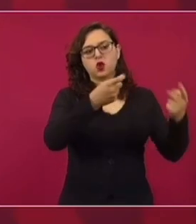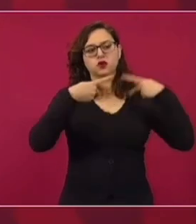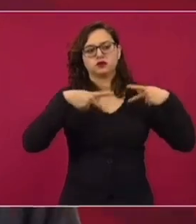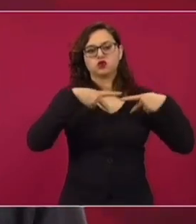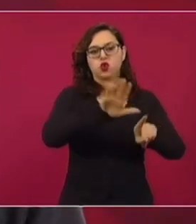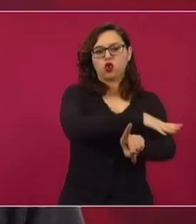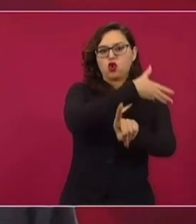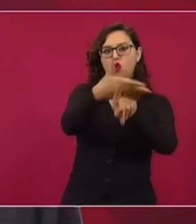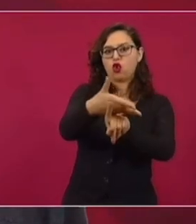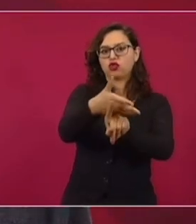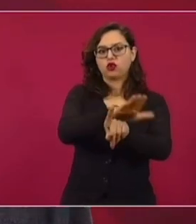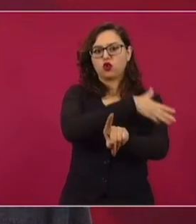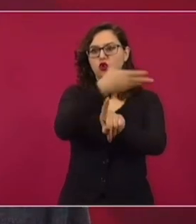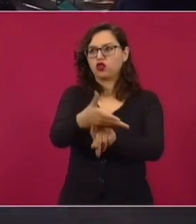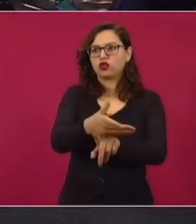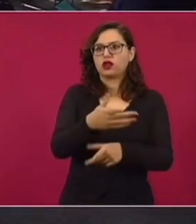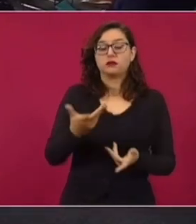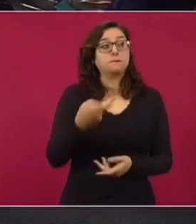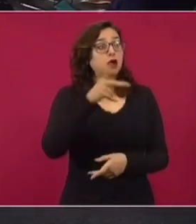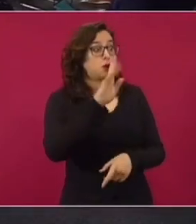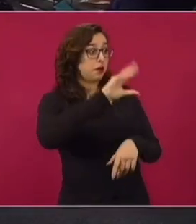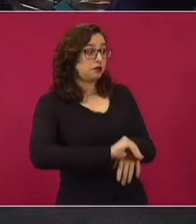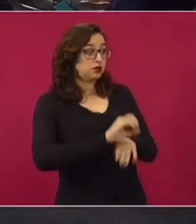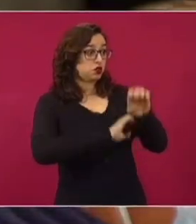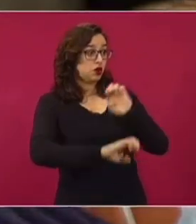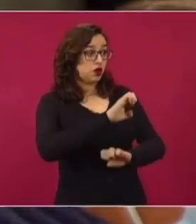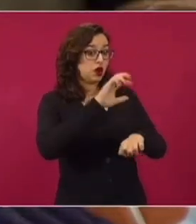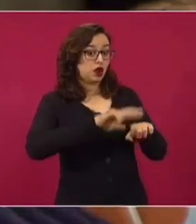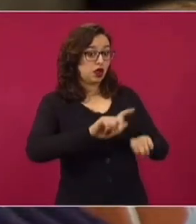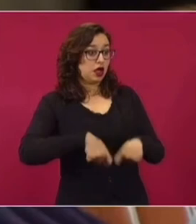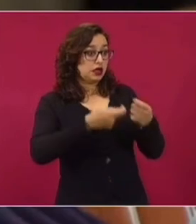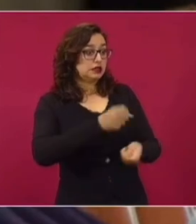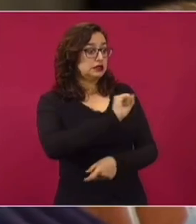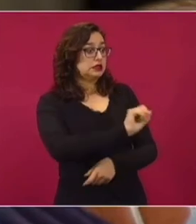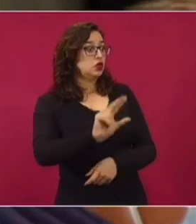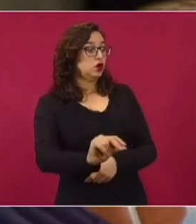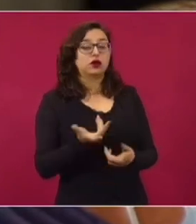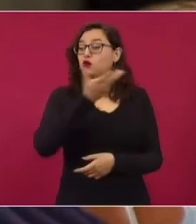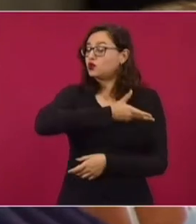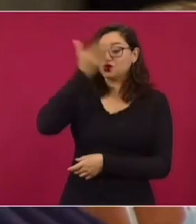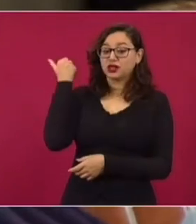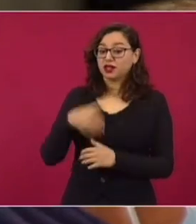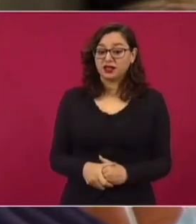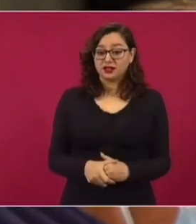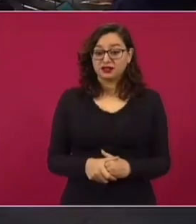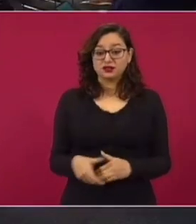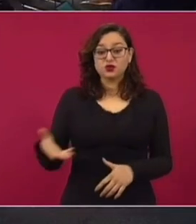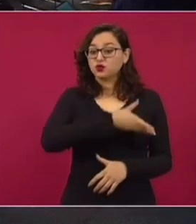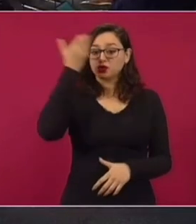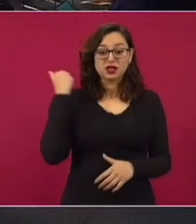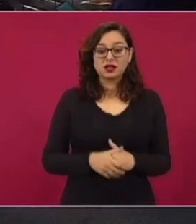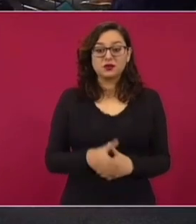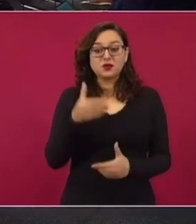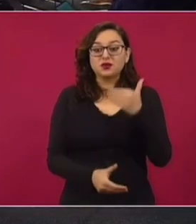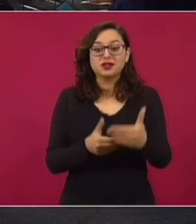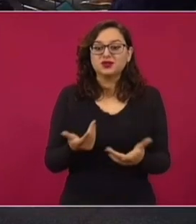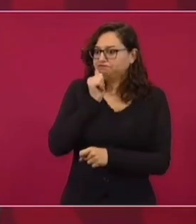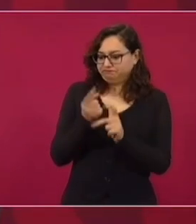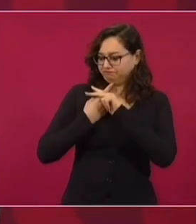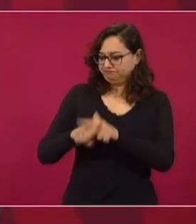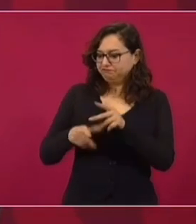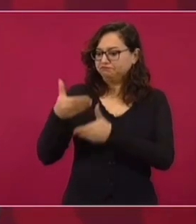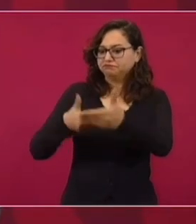no tengo duda de eso. Pero no le negaron beneplácito, presidente. ¿Mande? ¿No le negaron el beneplácito? Es que no sé qué es lo que plantean. No, ese es un procedimiento, no se ha enviado todavía.